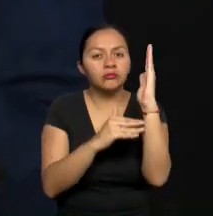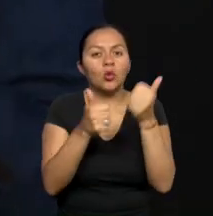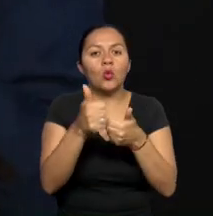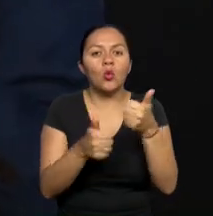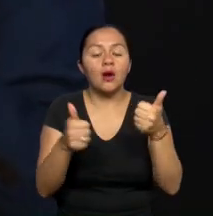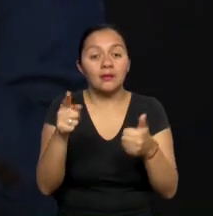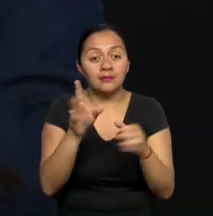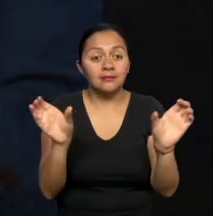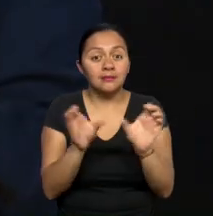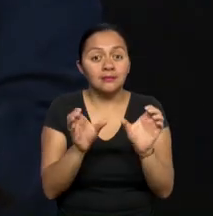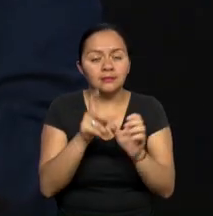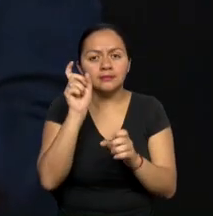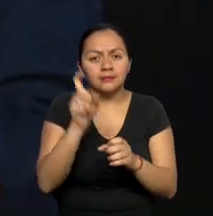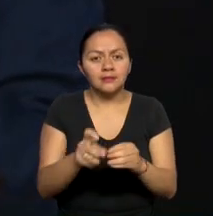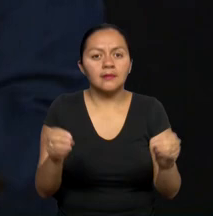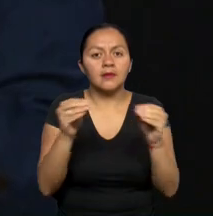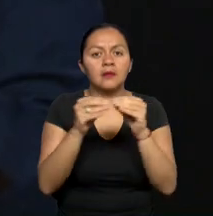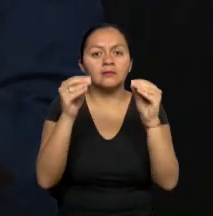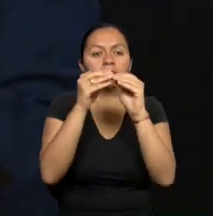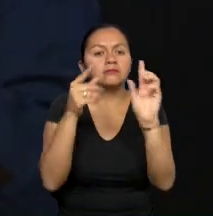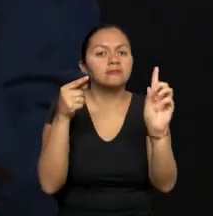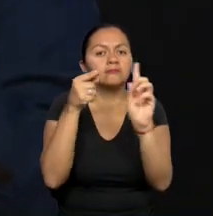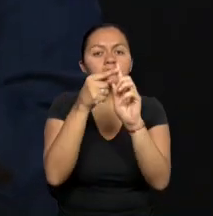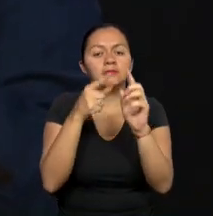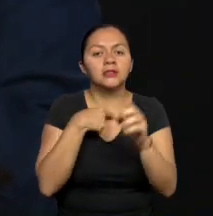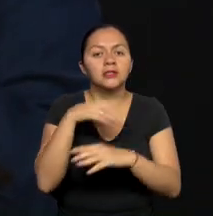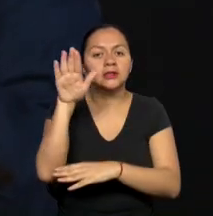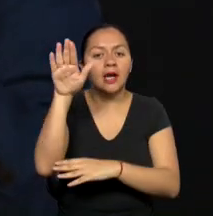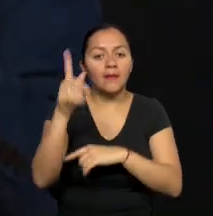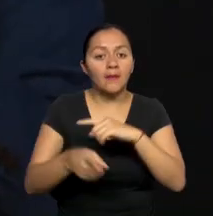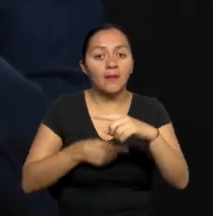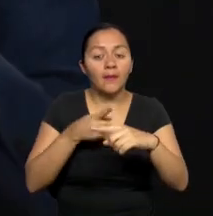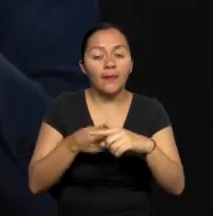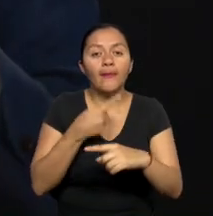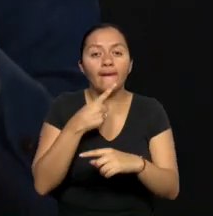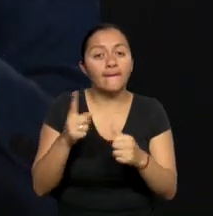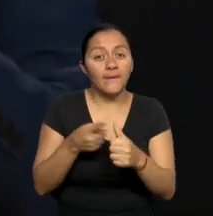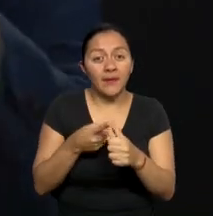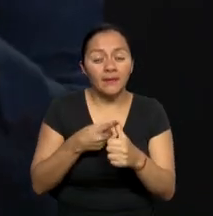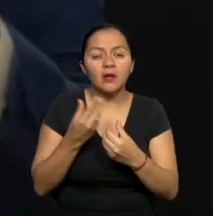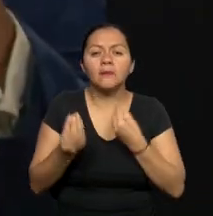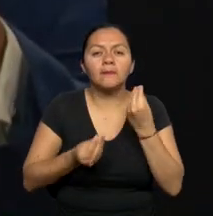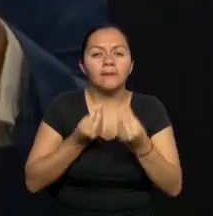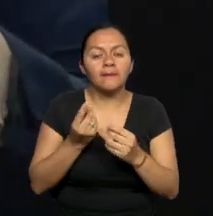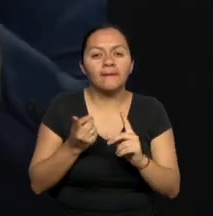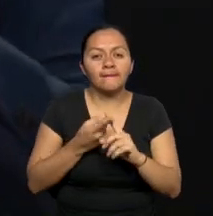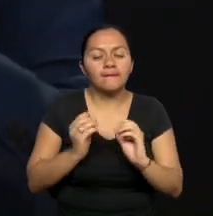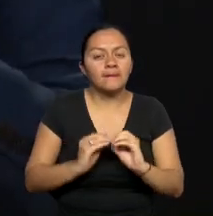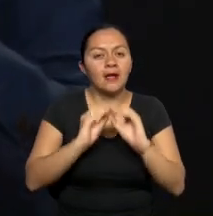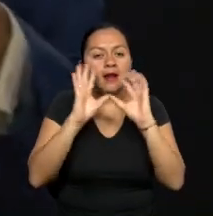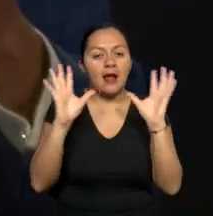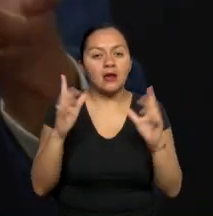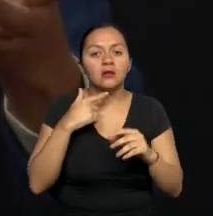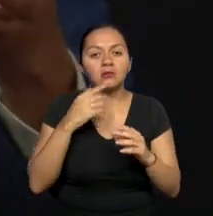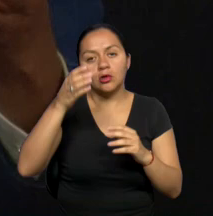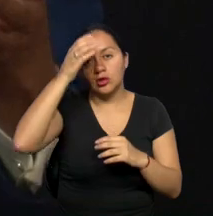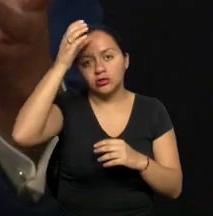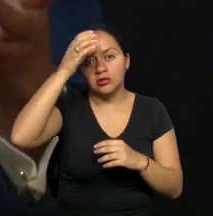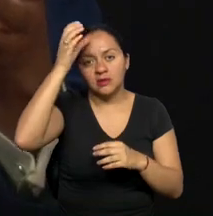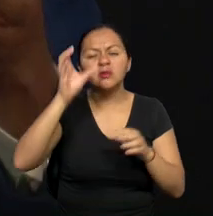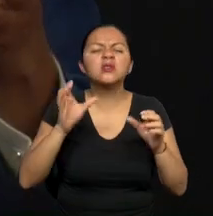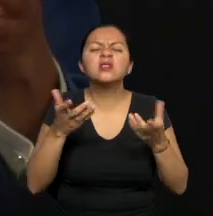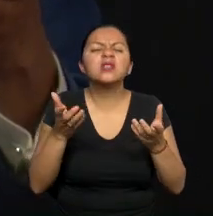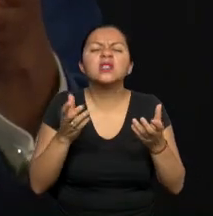Esta certificación en lo que respecta al CECAP, primero hay que estar y tener claro en lo que es el concepto de la